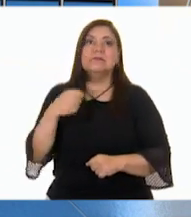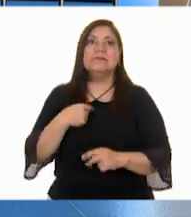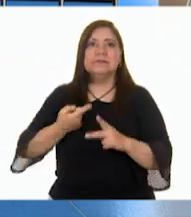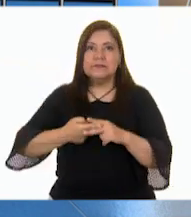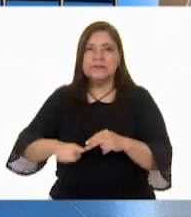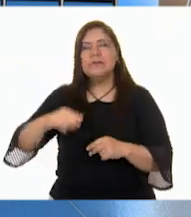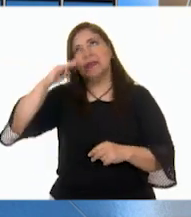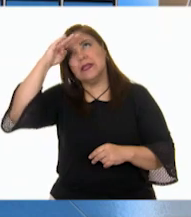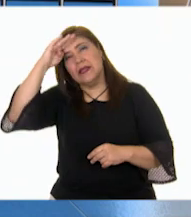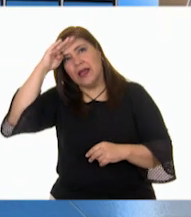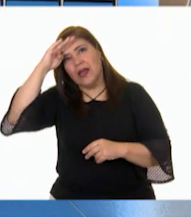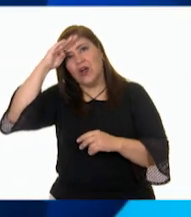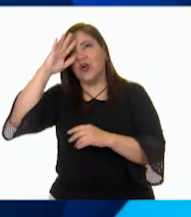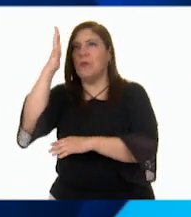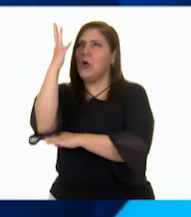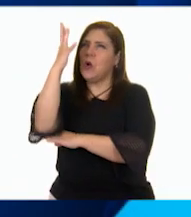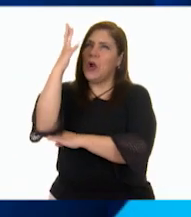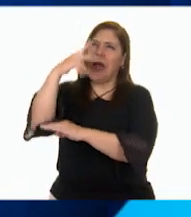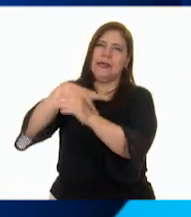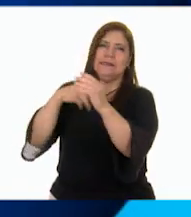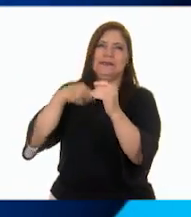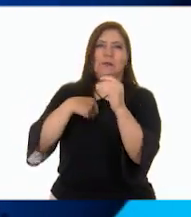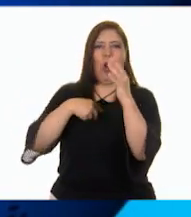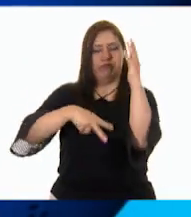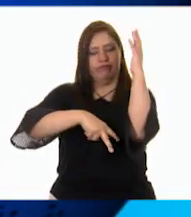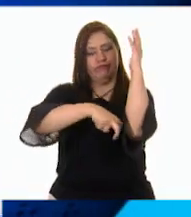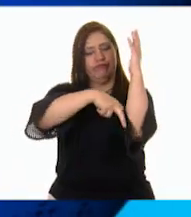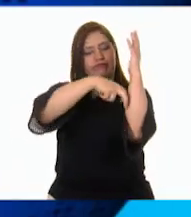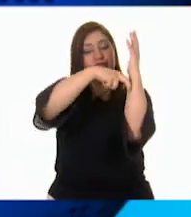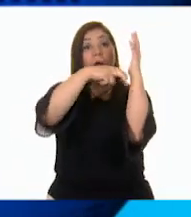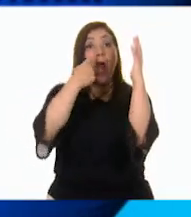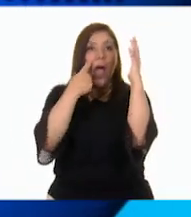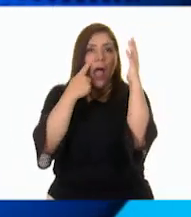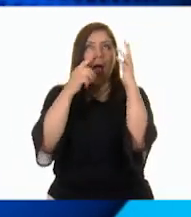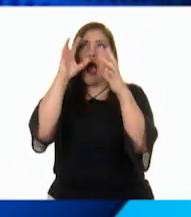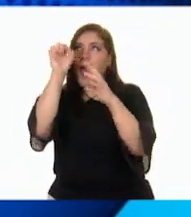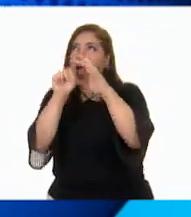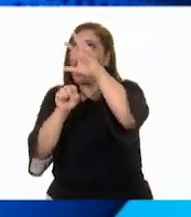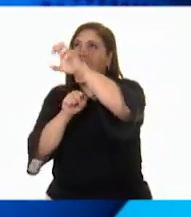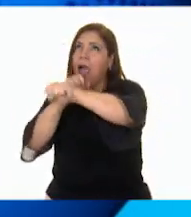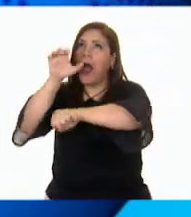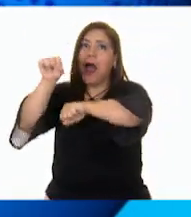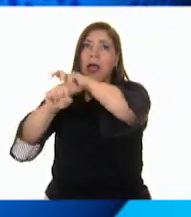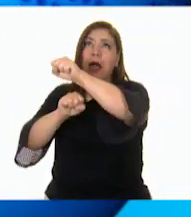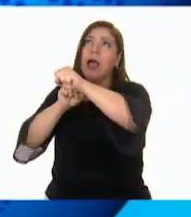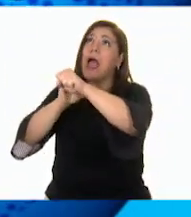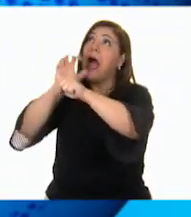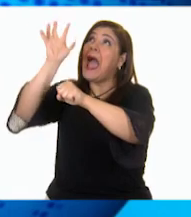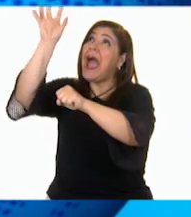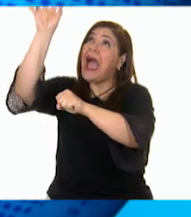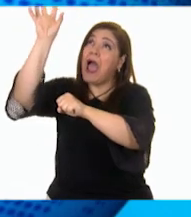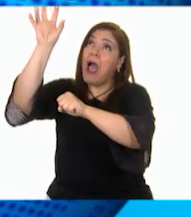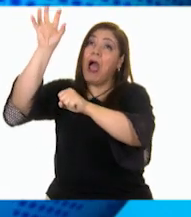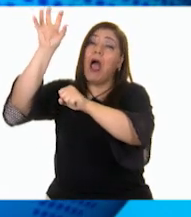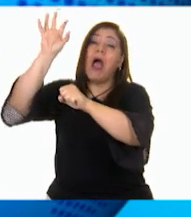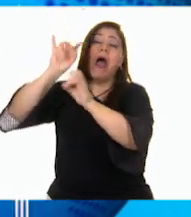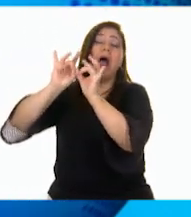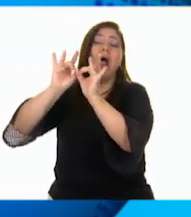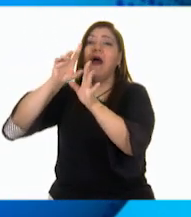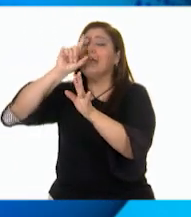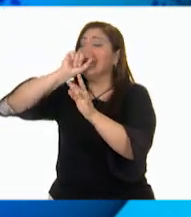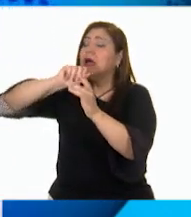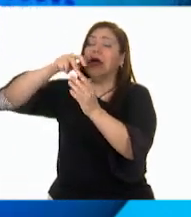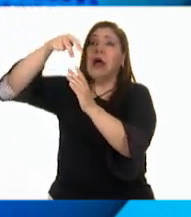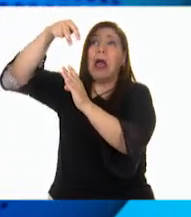la mejor manera de trepar por el tronco y subir entre las ramas. Pero cuando traté de jalar una naranja, mi pie resbaló y